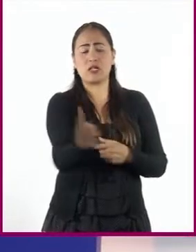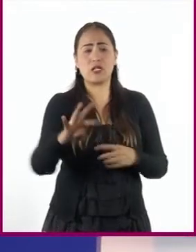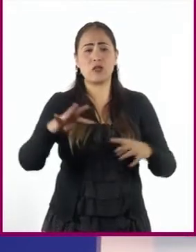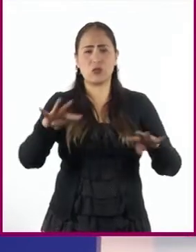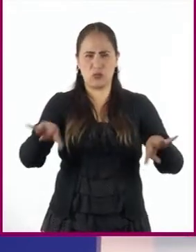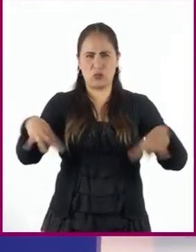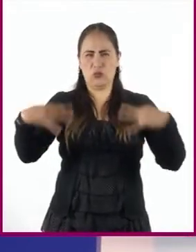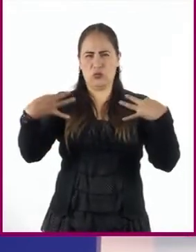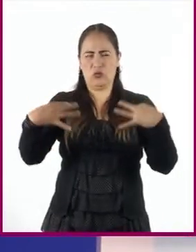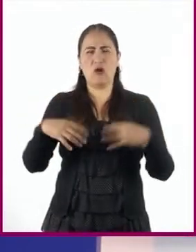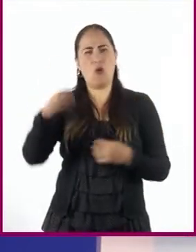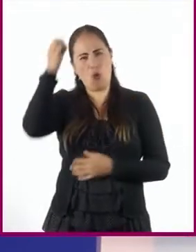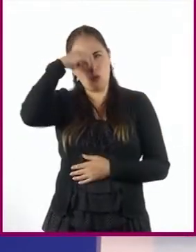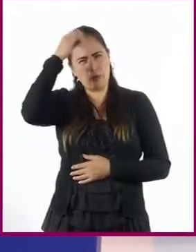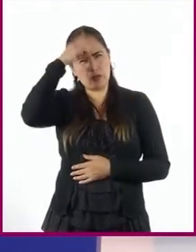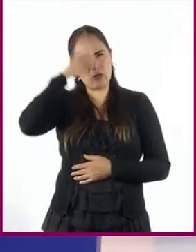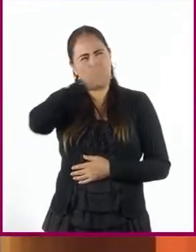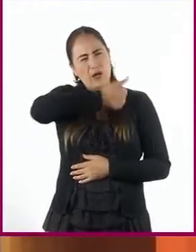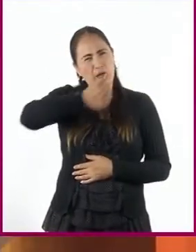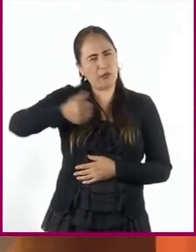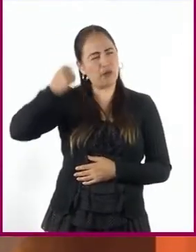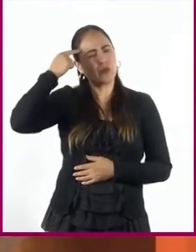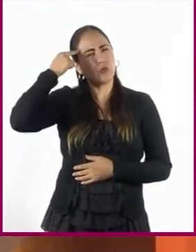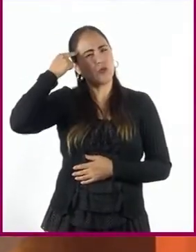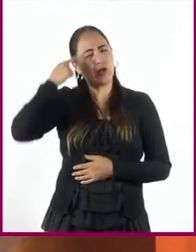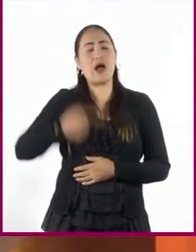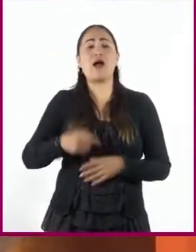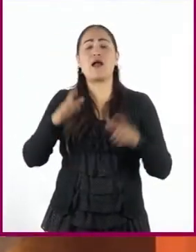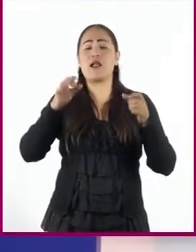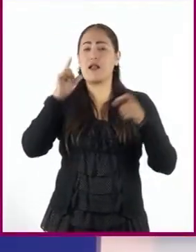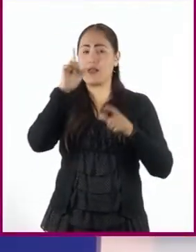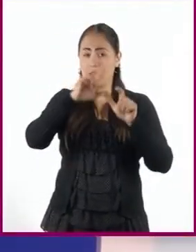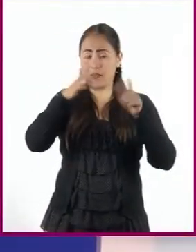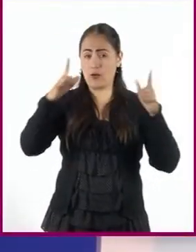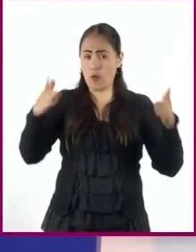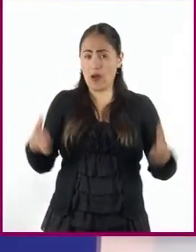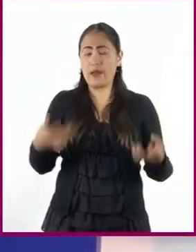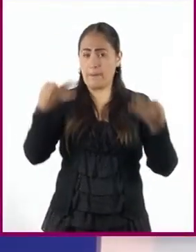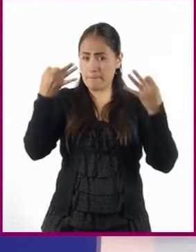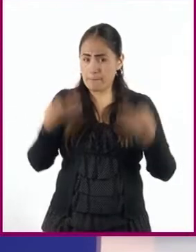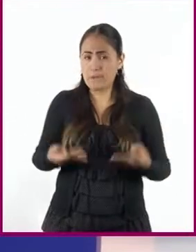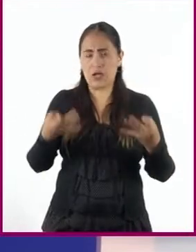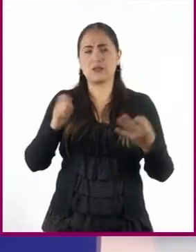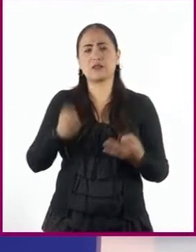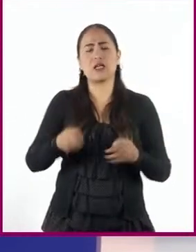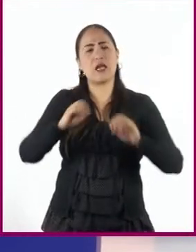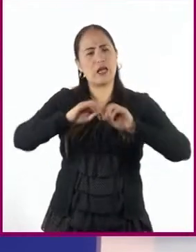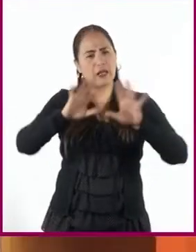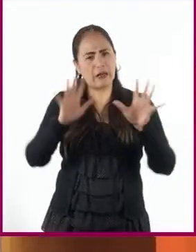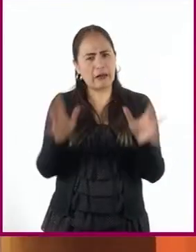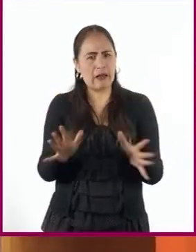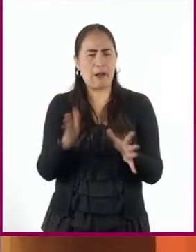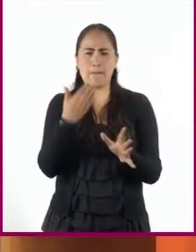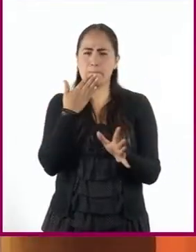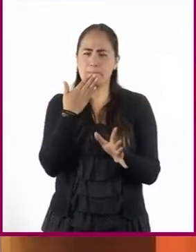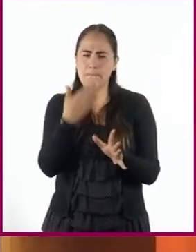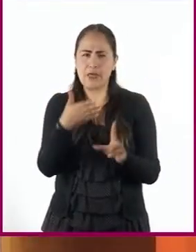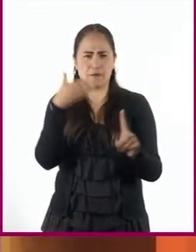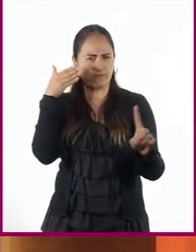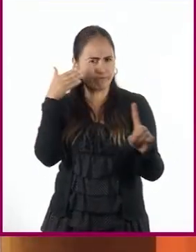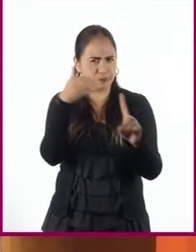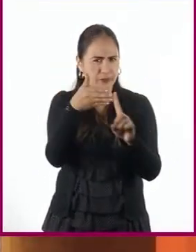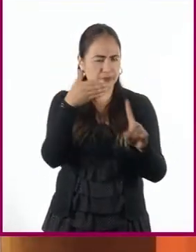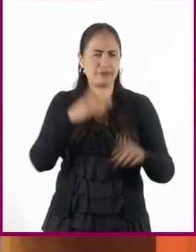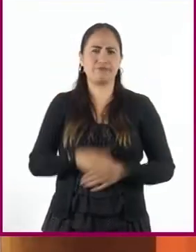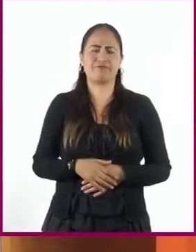opinión, el lenguaje es muy importante, pues debe ser claro, ordenado y persuasivo. Muchas cosas al